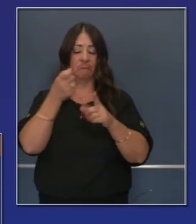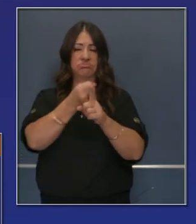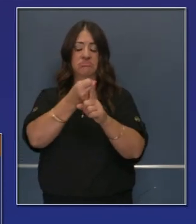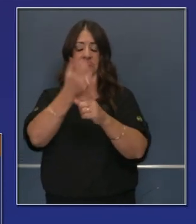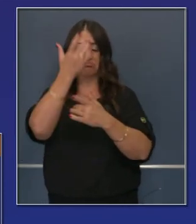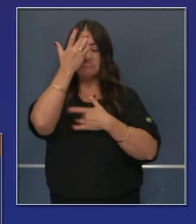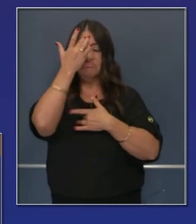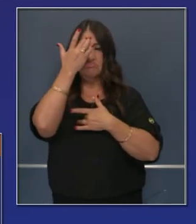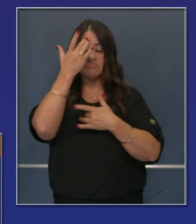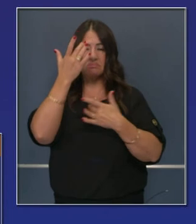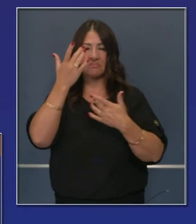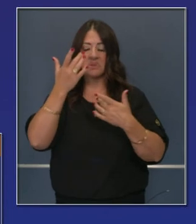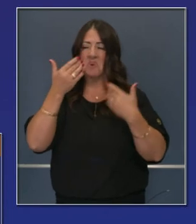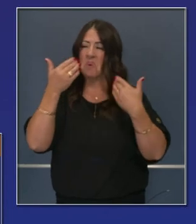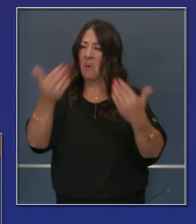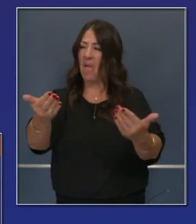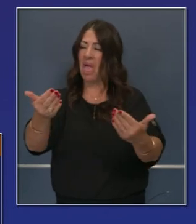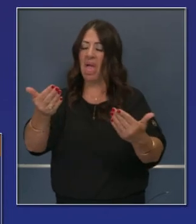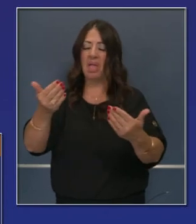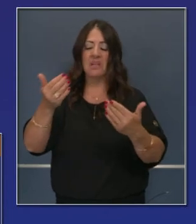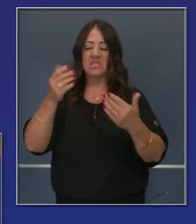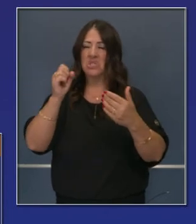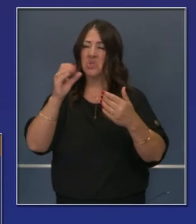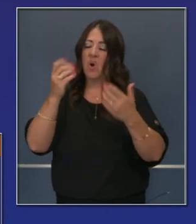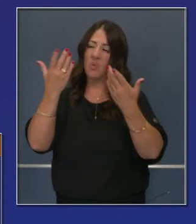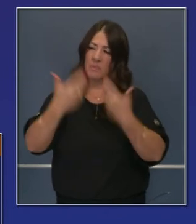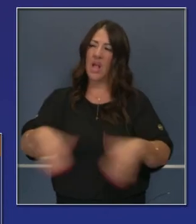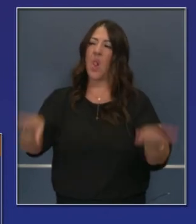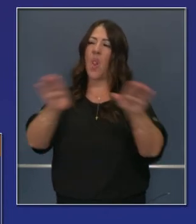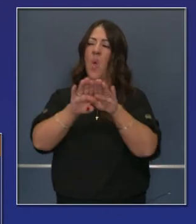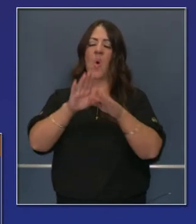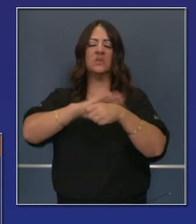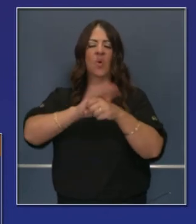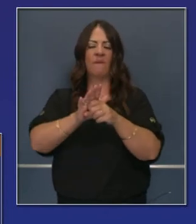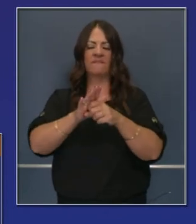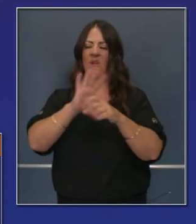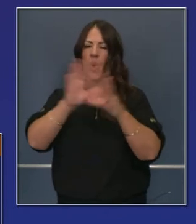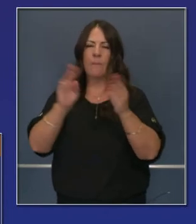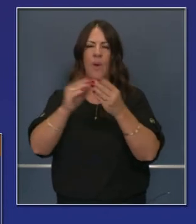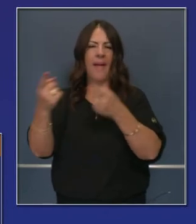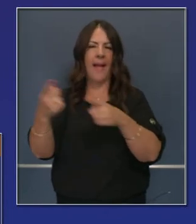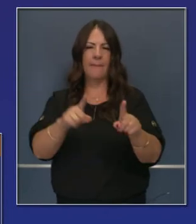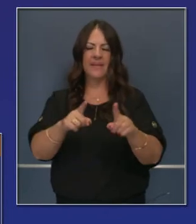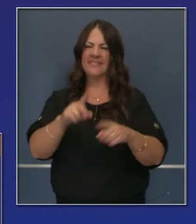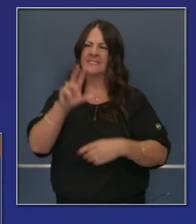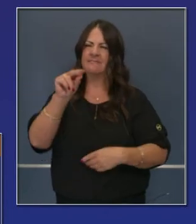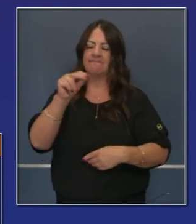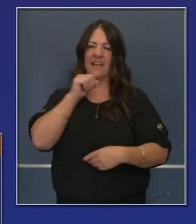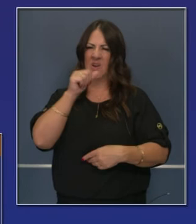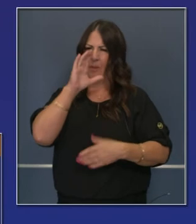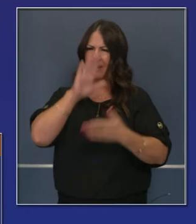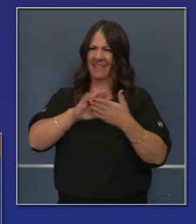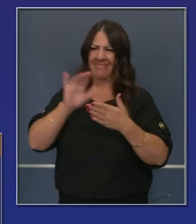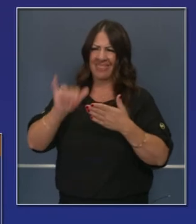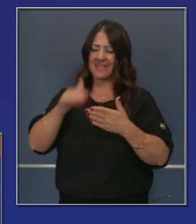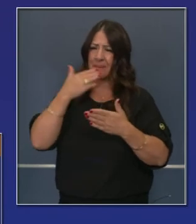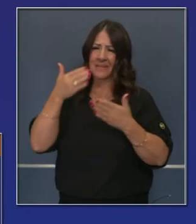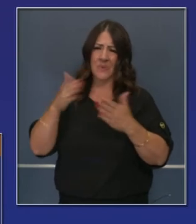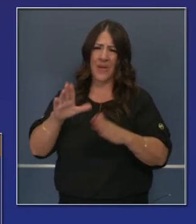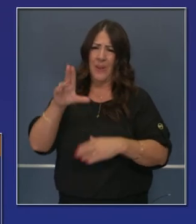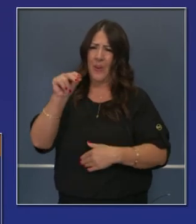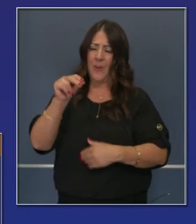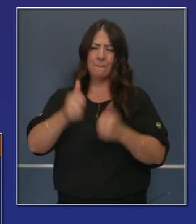sufran la enfermedad para que superamos este asunto, para que superemos este asunto como si esa fuera la solución. Yo